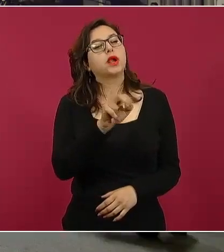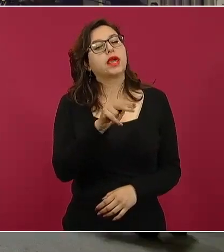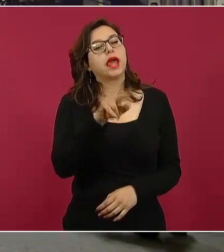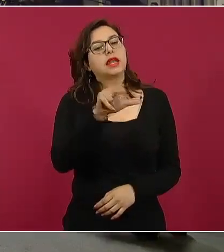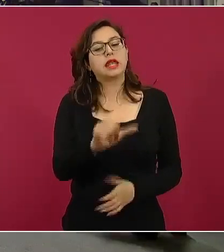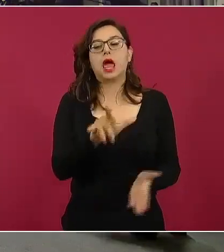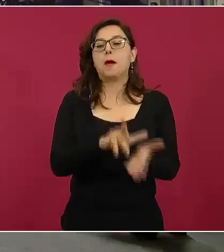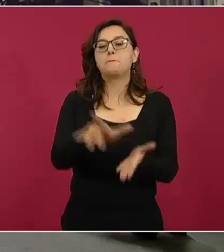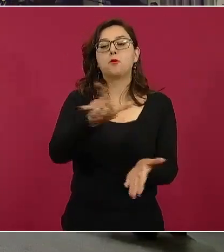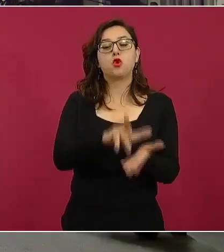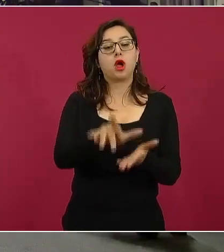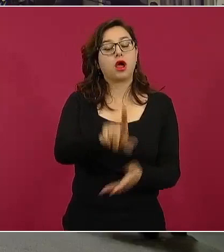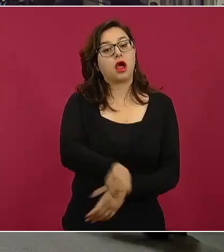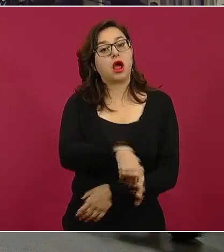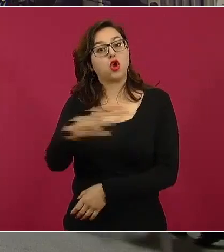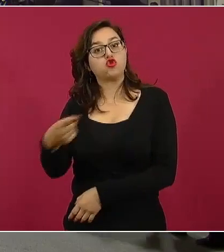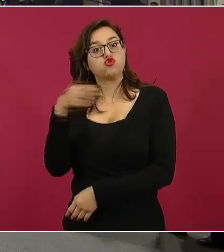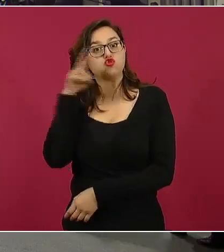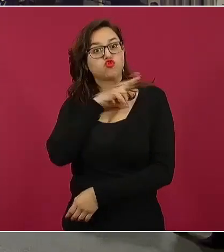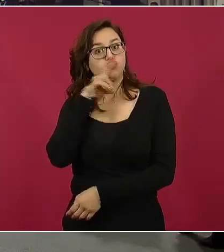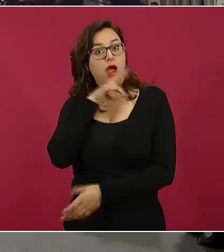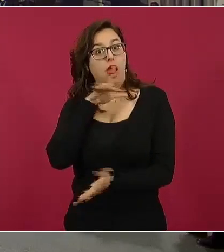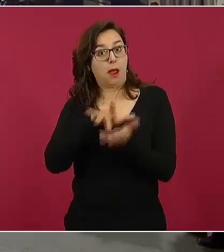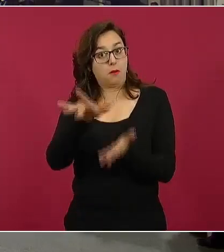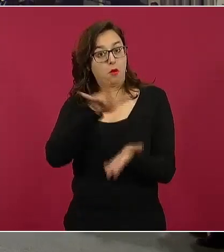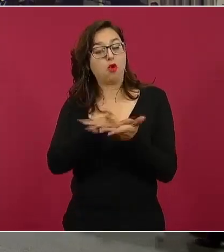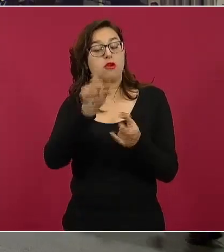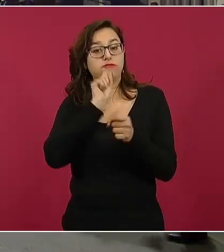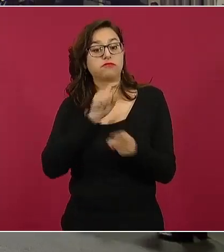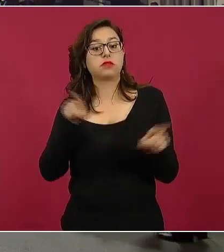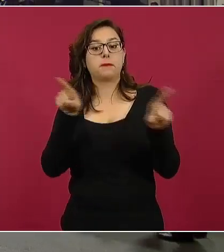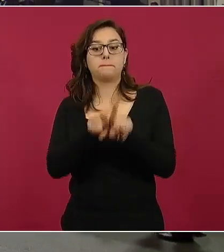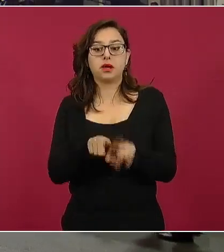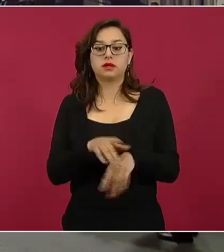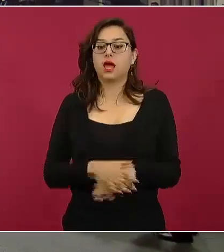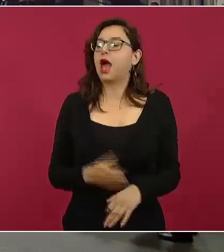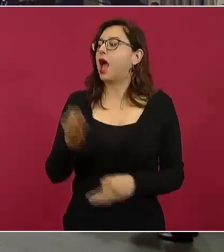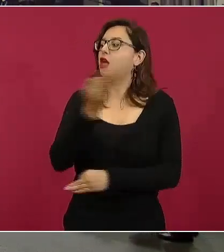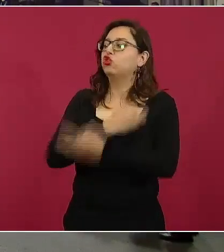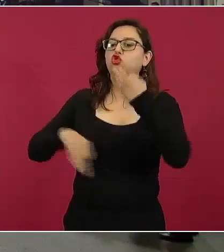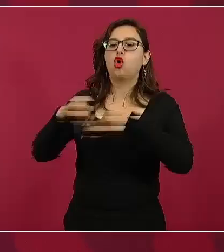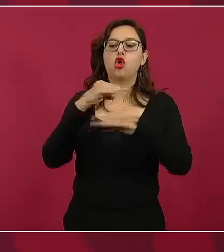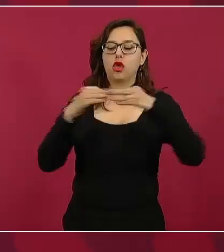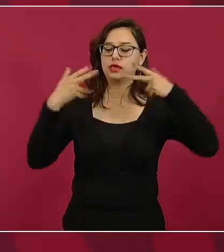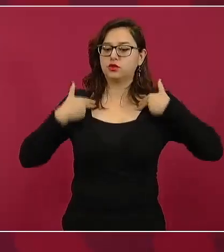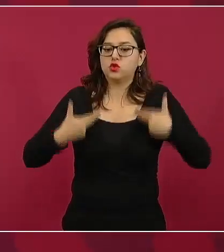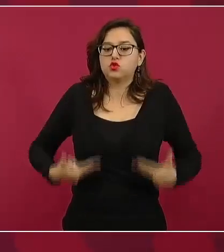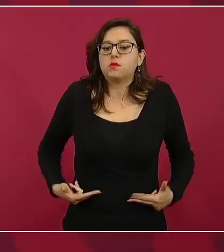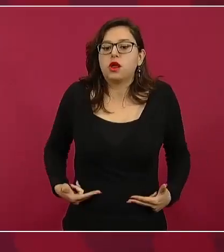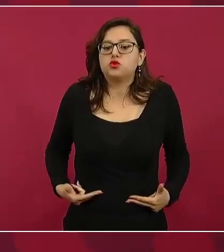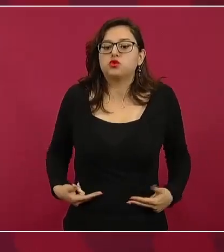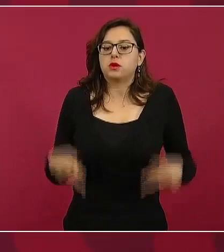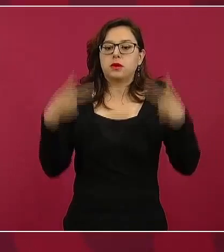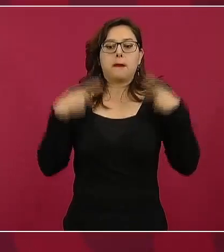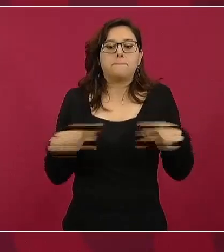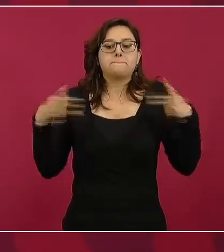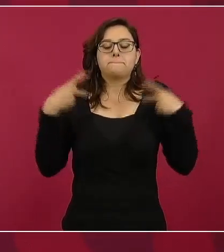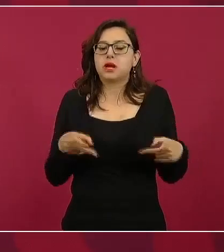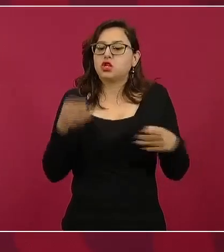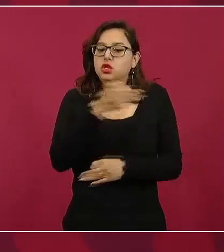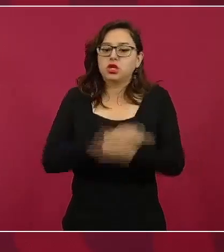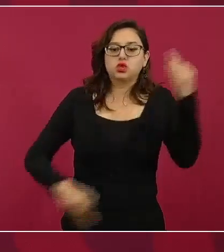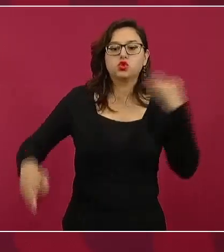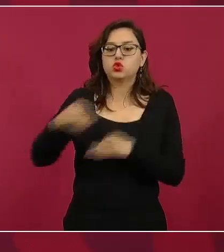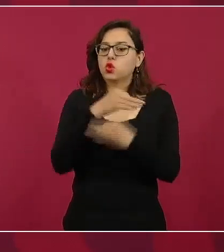mismo también se apoyará a los ciudadanos rusos que deseen… Todos. O sea, México es